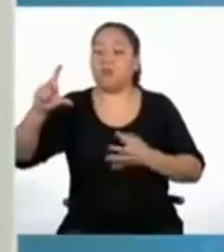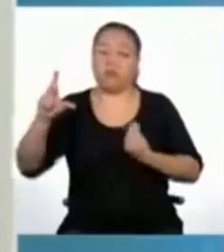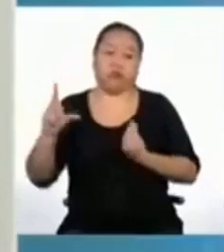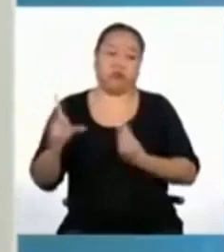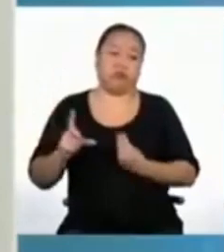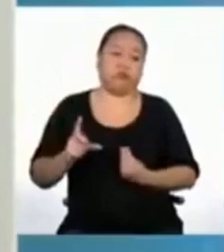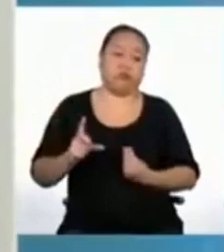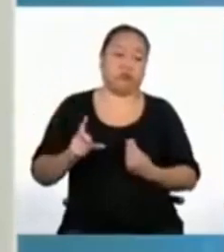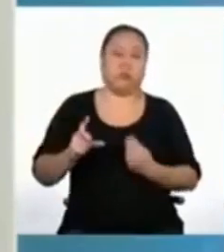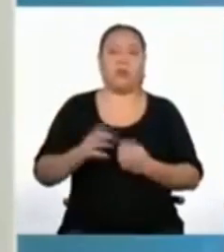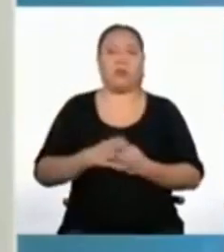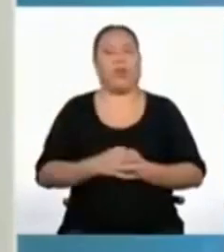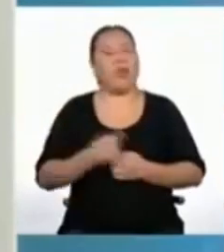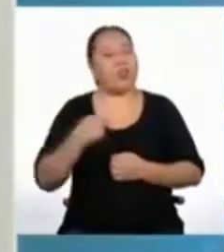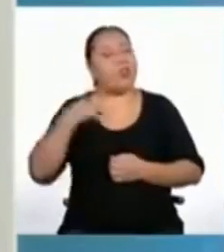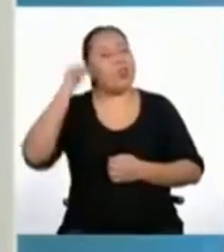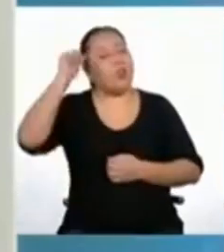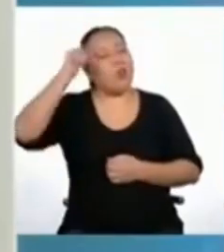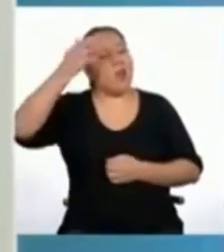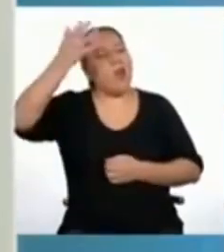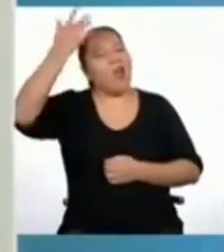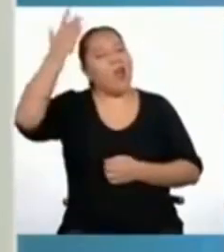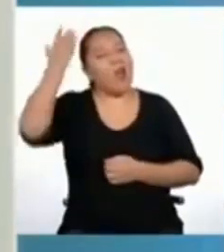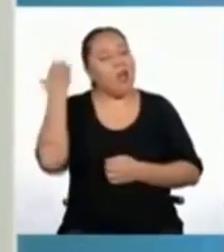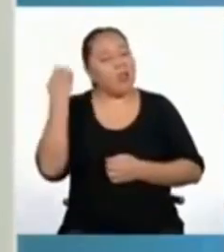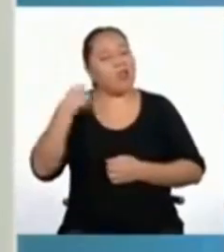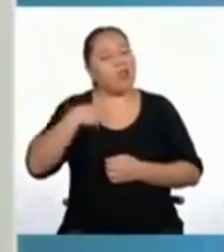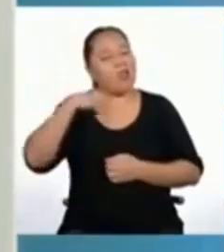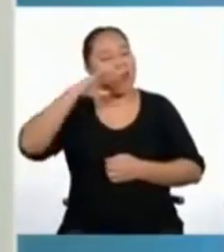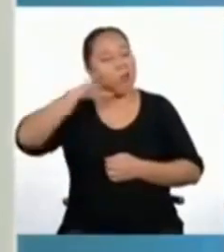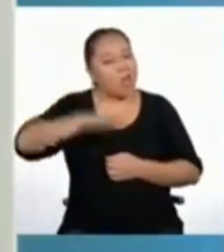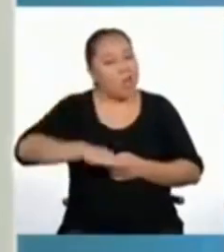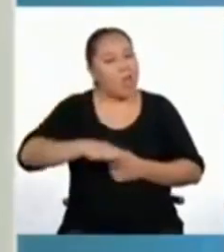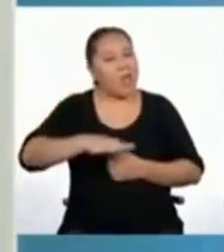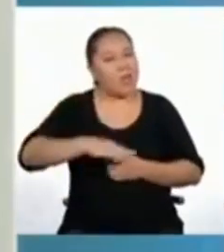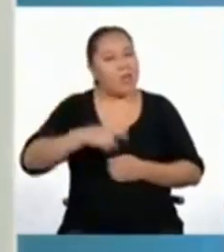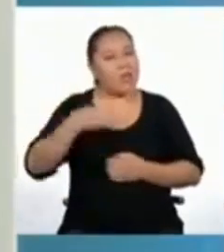siempre me peleaba con mis hermanos mayores.